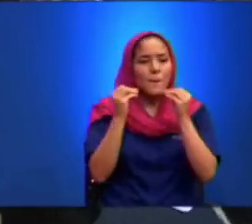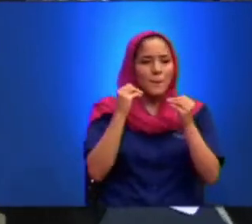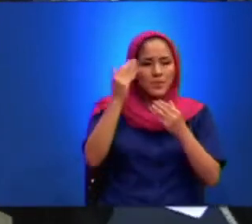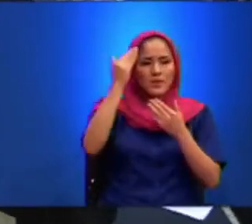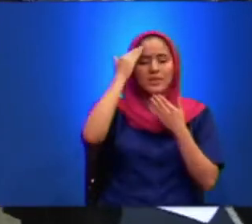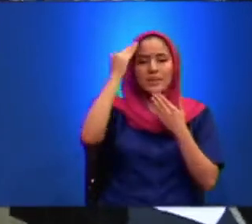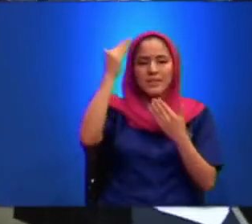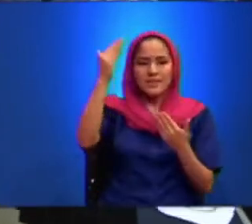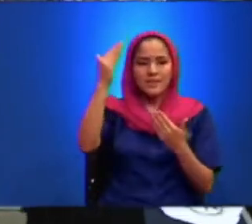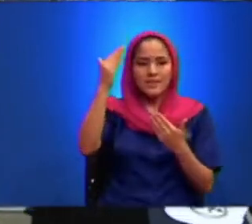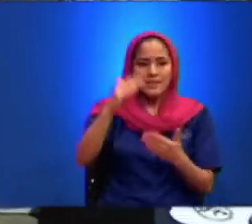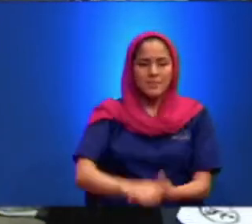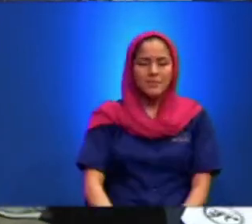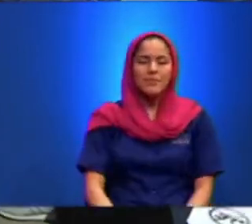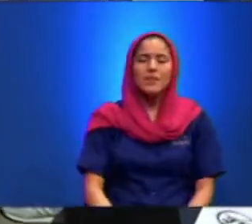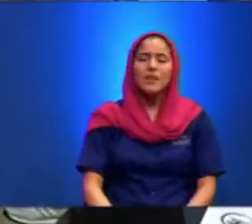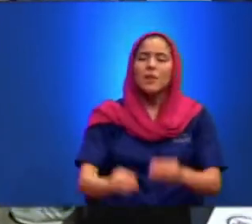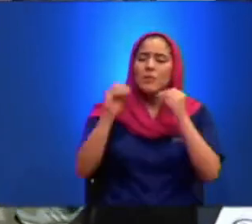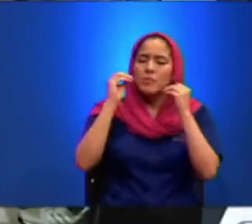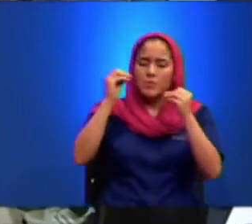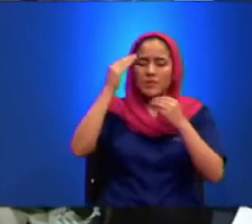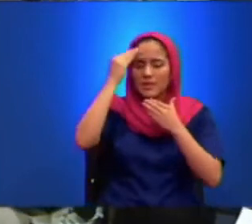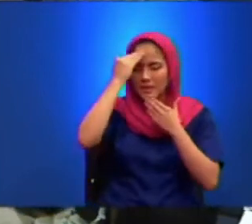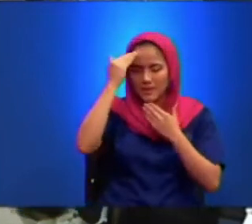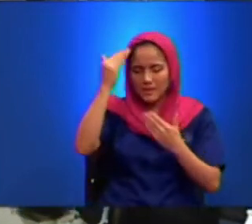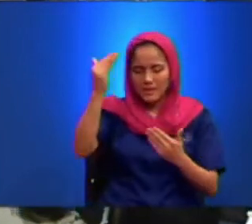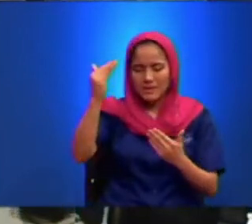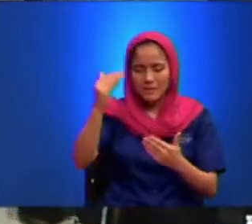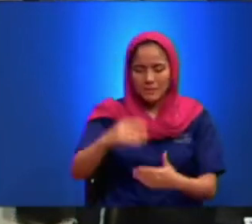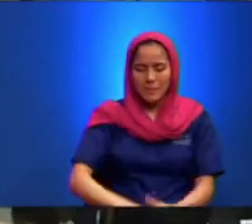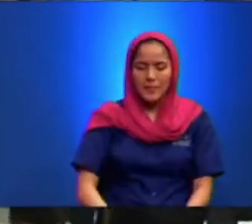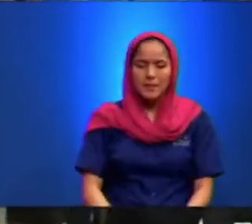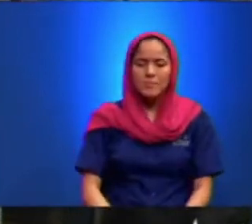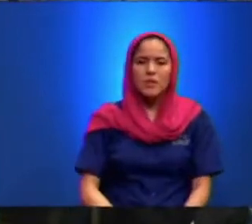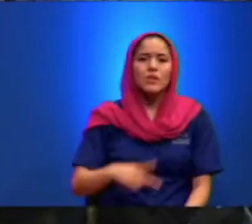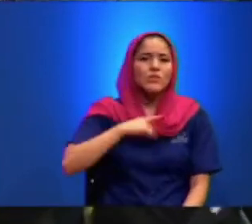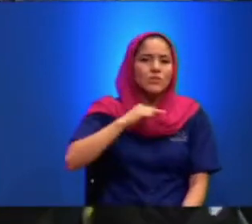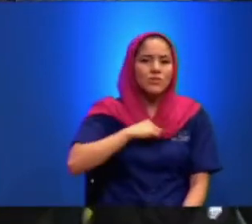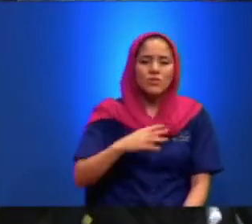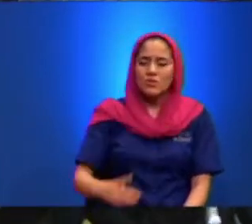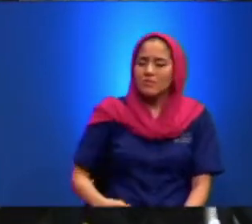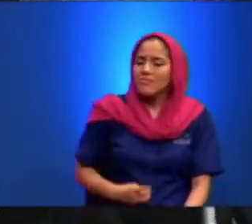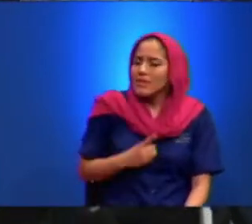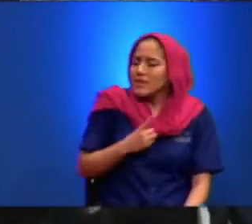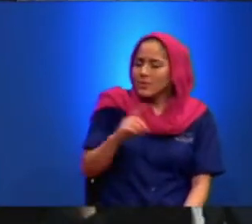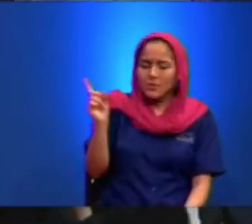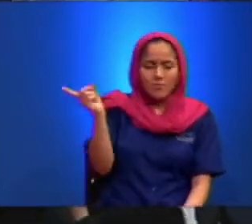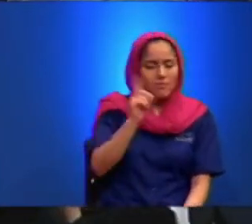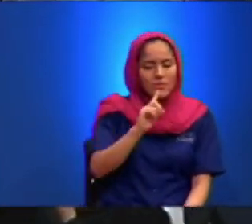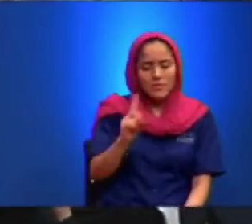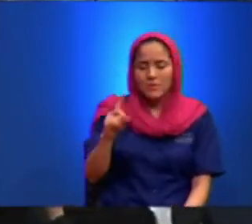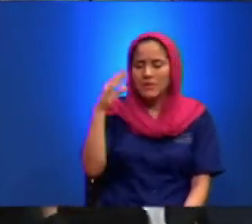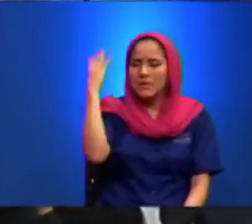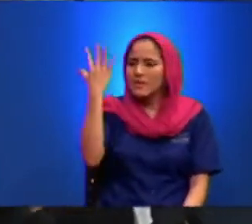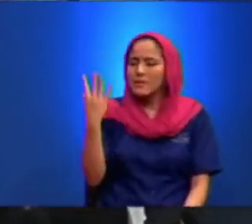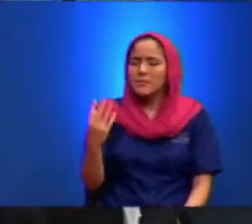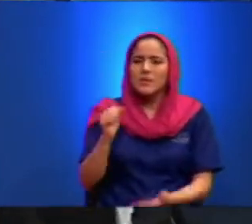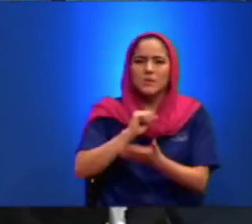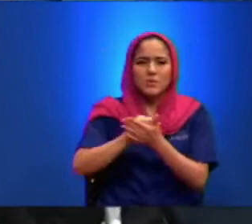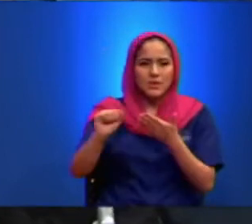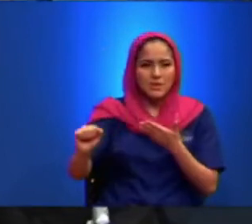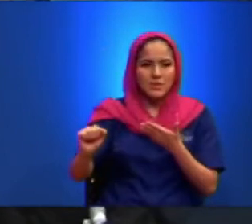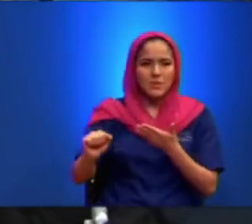Muchas Gracias No Somos Dignos Espíritu Santo